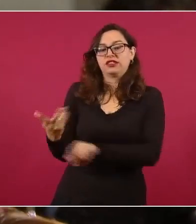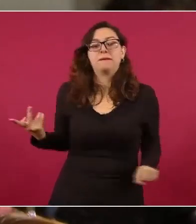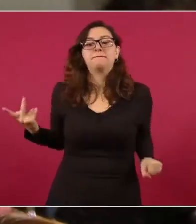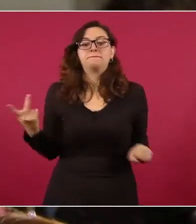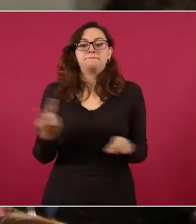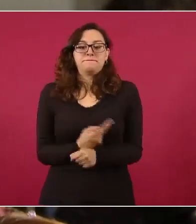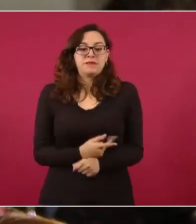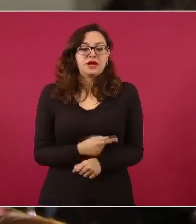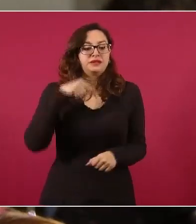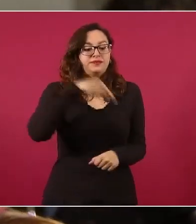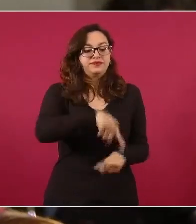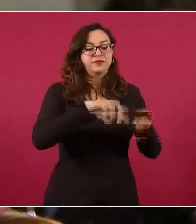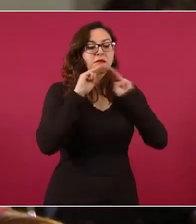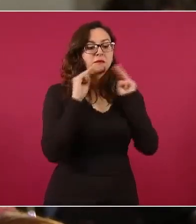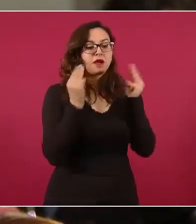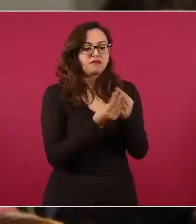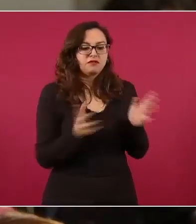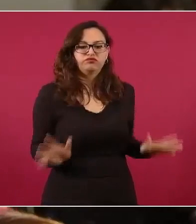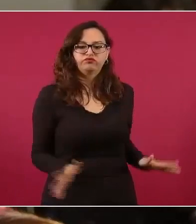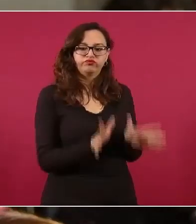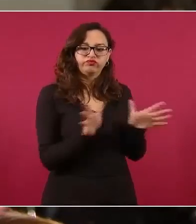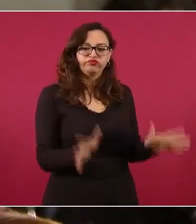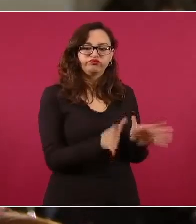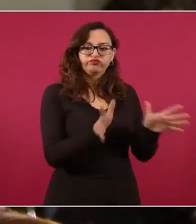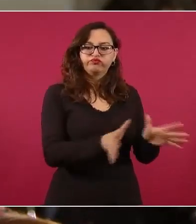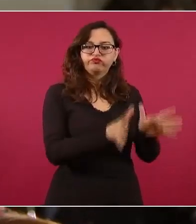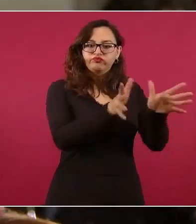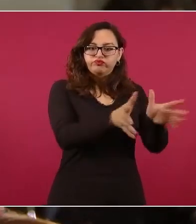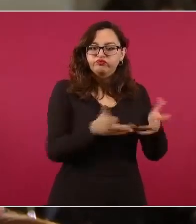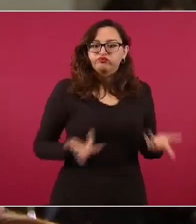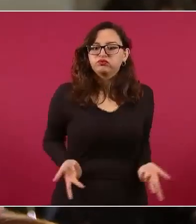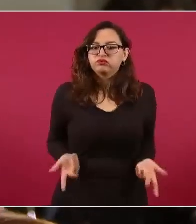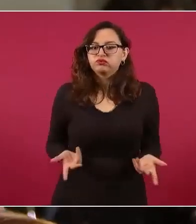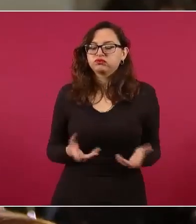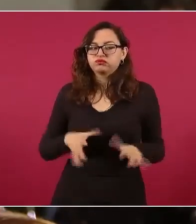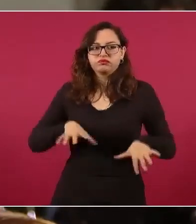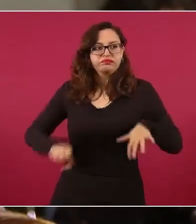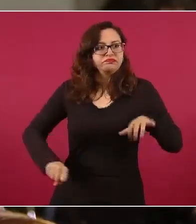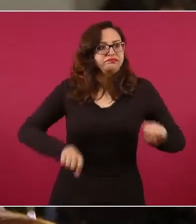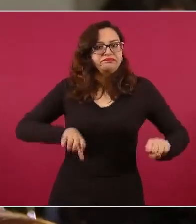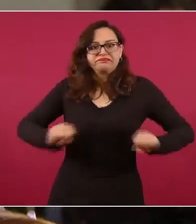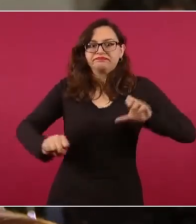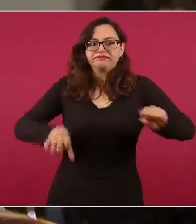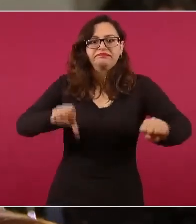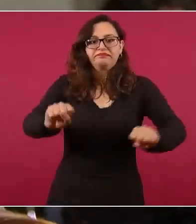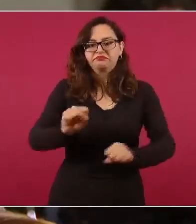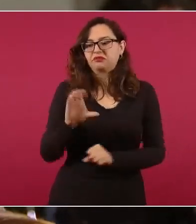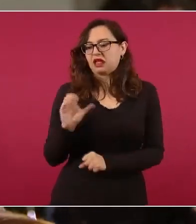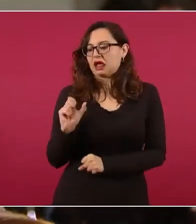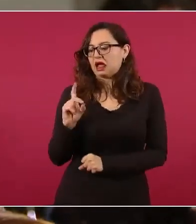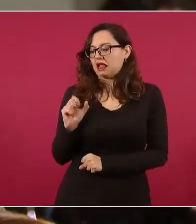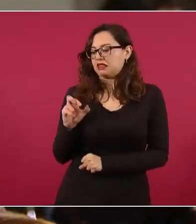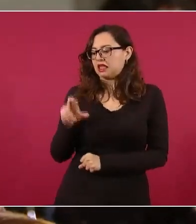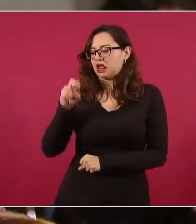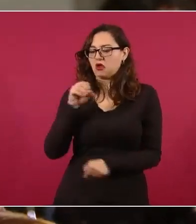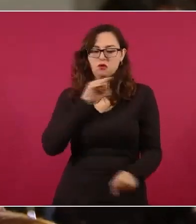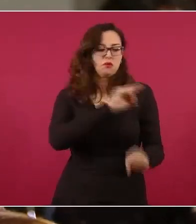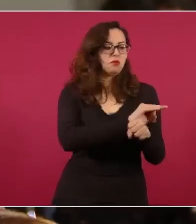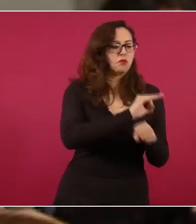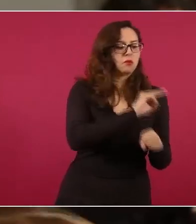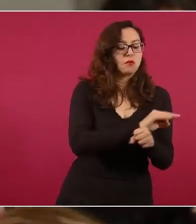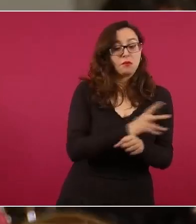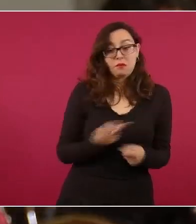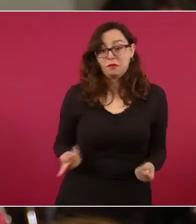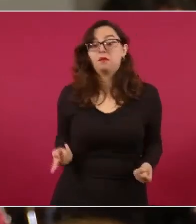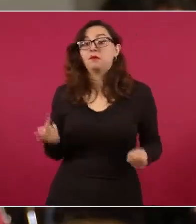50 países y además desplazaron a los cárteles colombianos. Presidente, preguntarle por qué estos son crímenes que no prescriben.